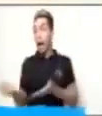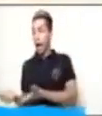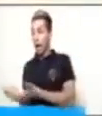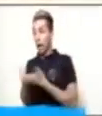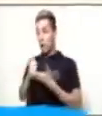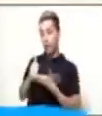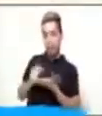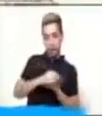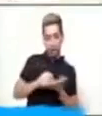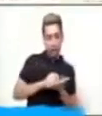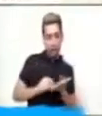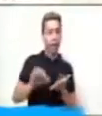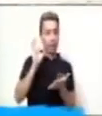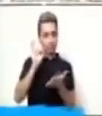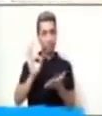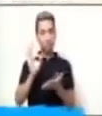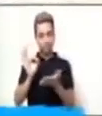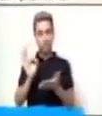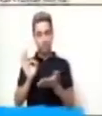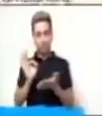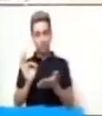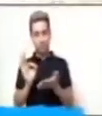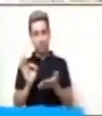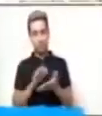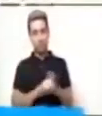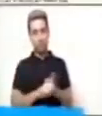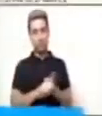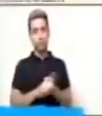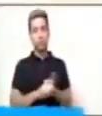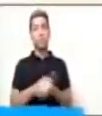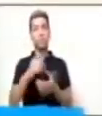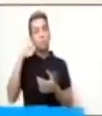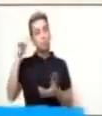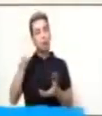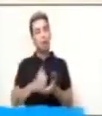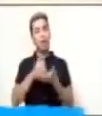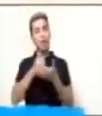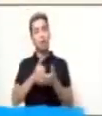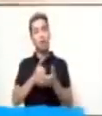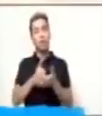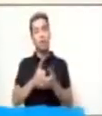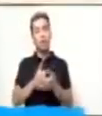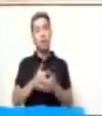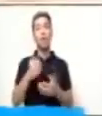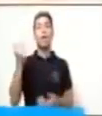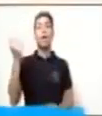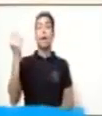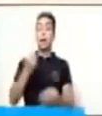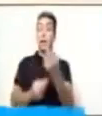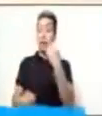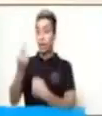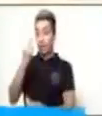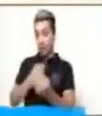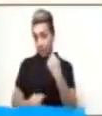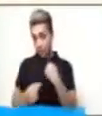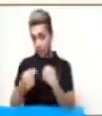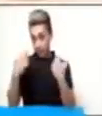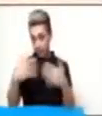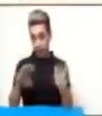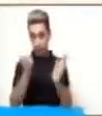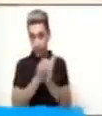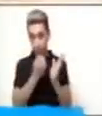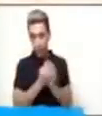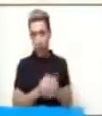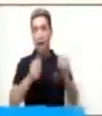muy importante que lo hagas rápido. Esto te ayudará que al regreso a tu escuela puedas